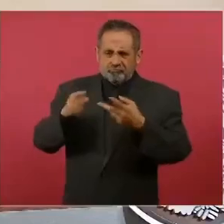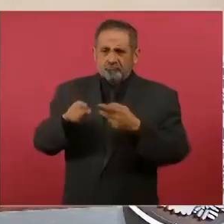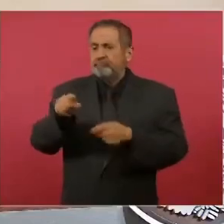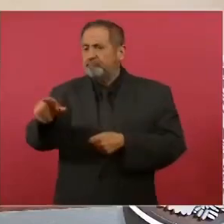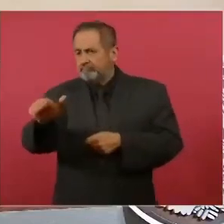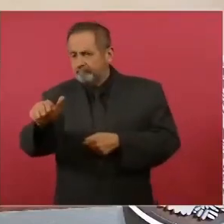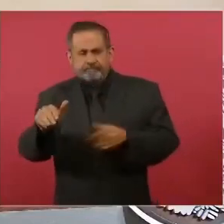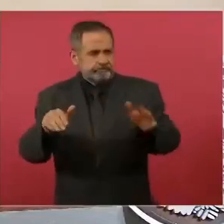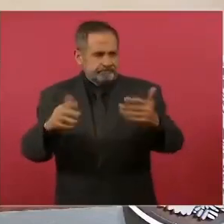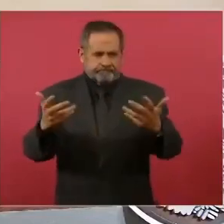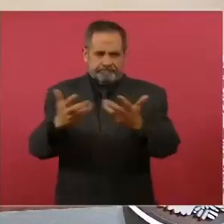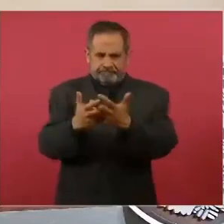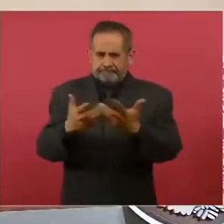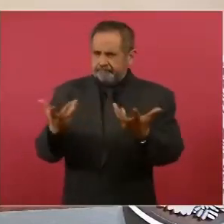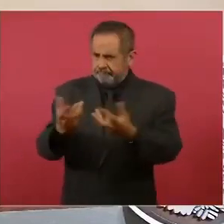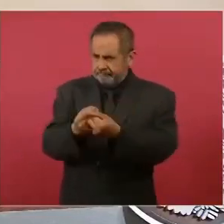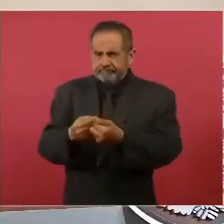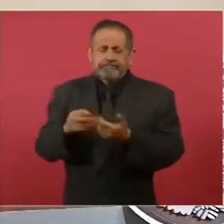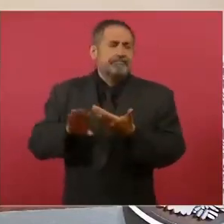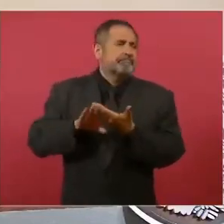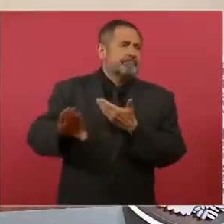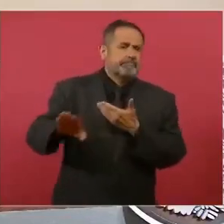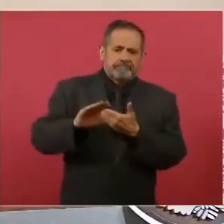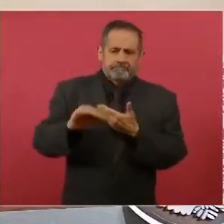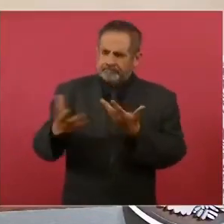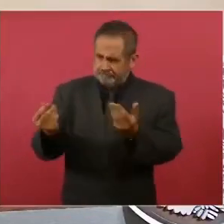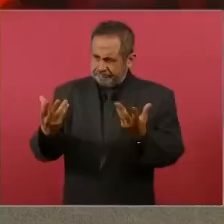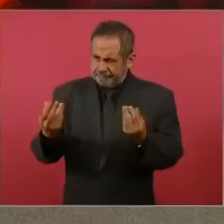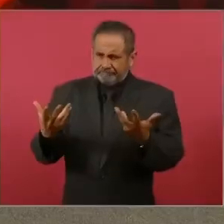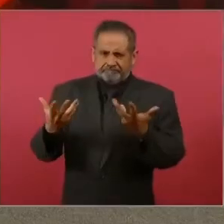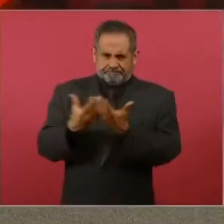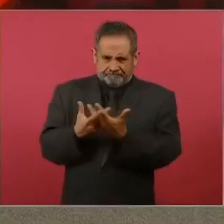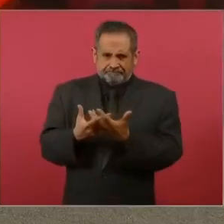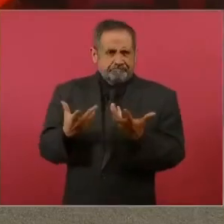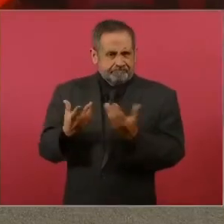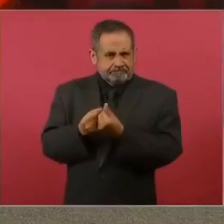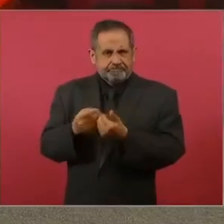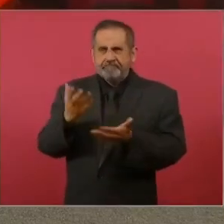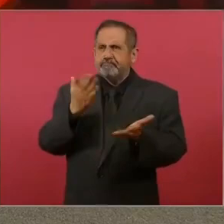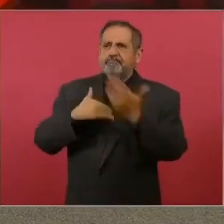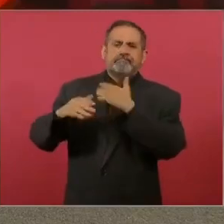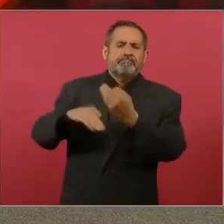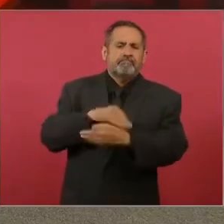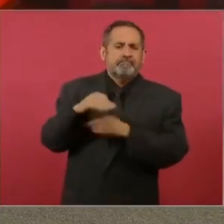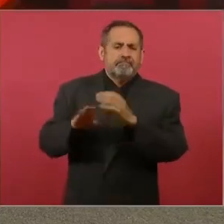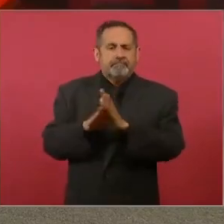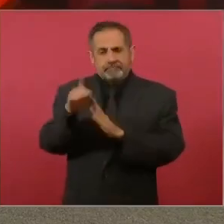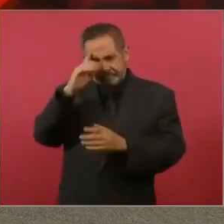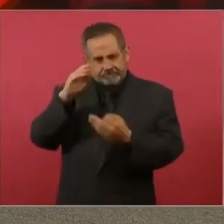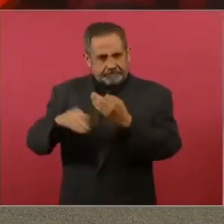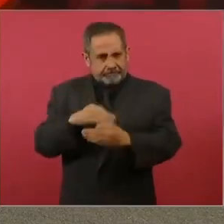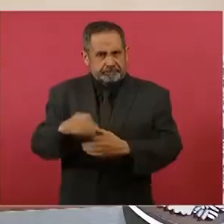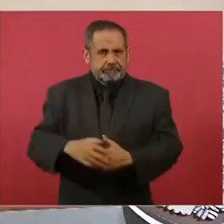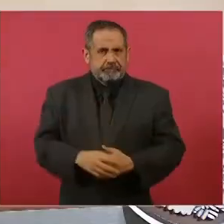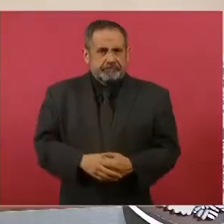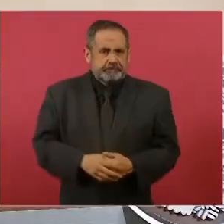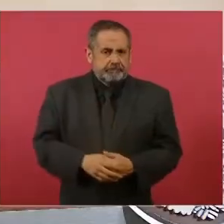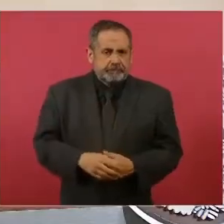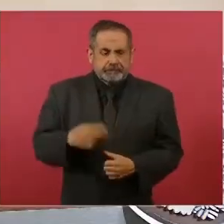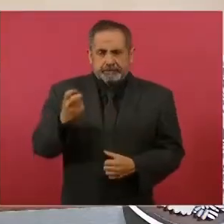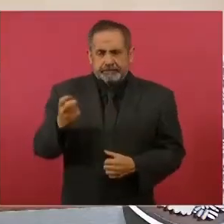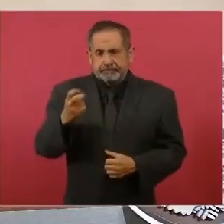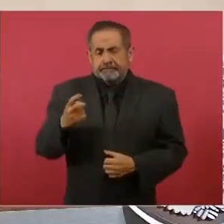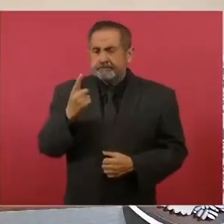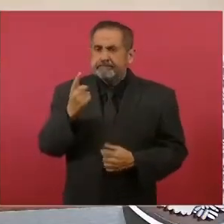sectores históricamente marginados a la prosperidad que va a traer justamente el Tren Maya. Y esto